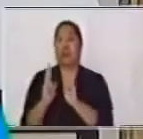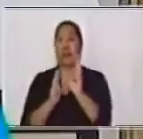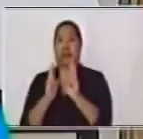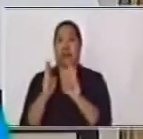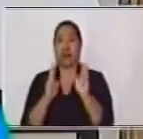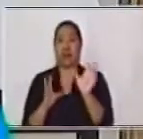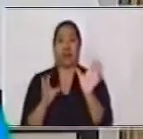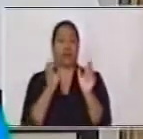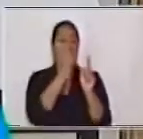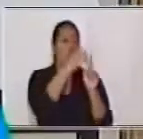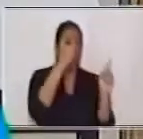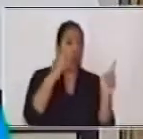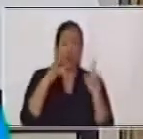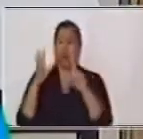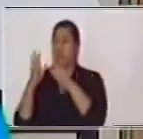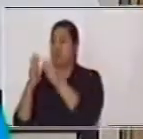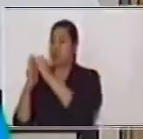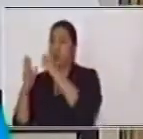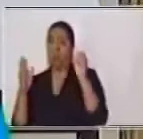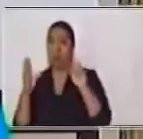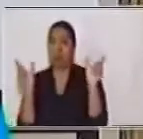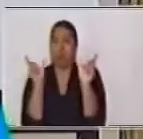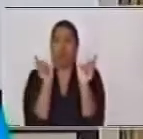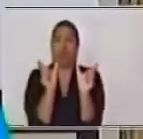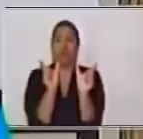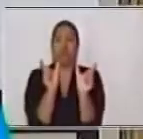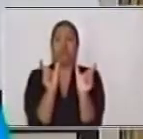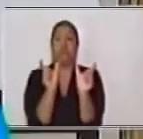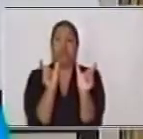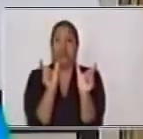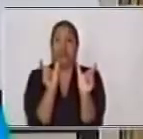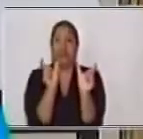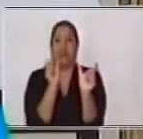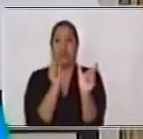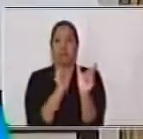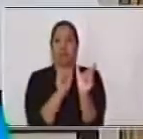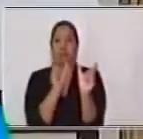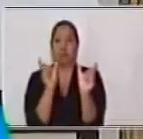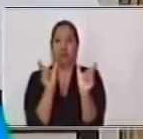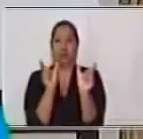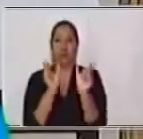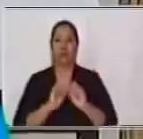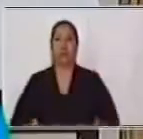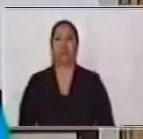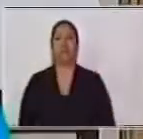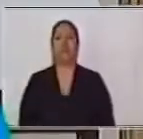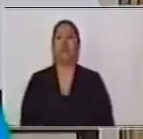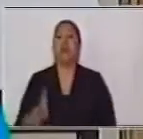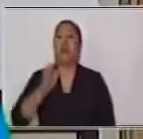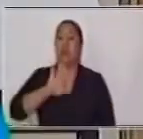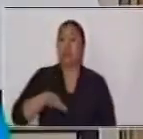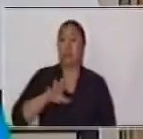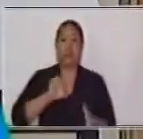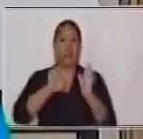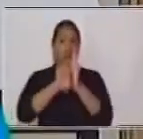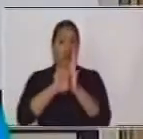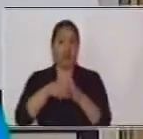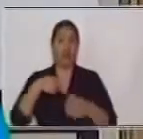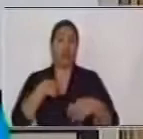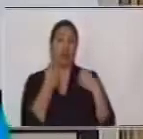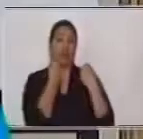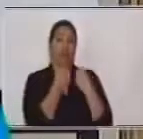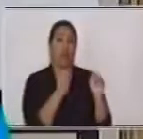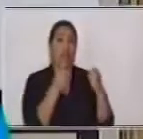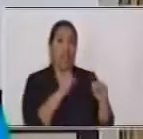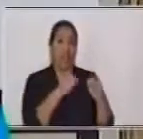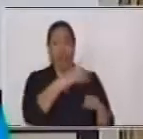oraciones con rasgos similares dentro de la expresión. Luego, el ejemplo, hago tareas, escucho música